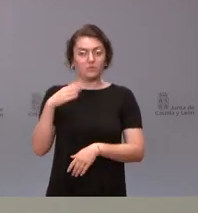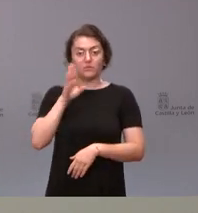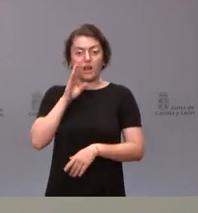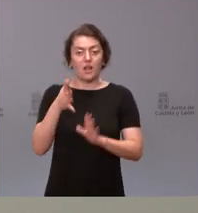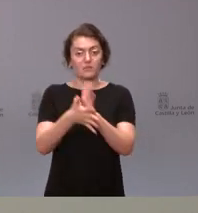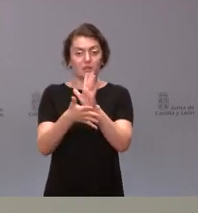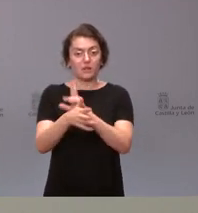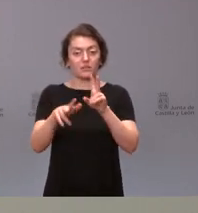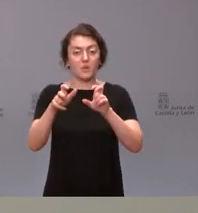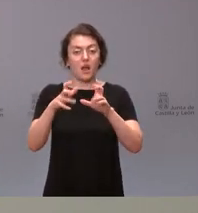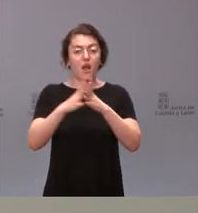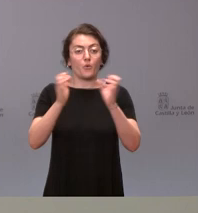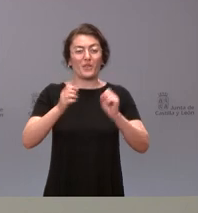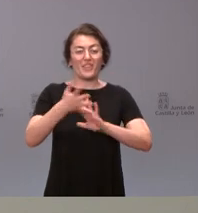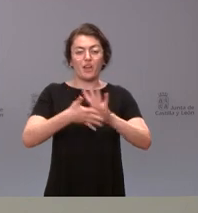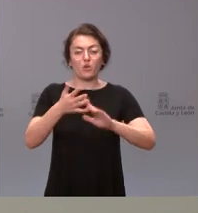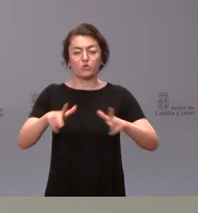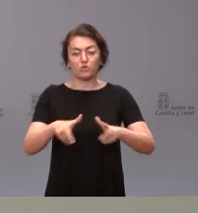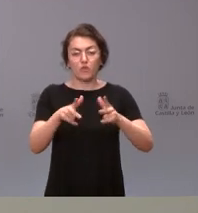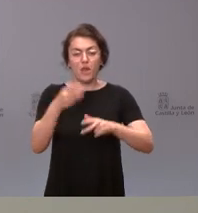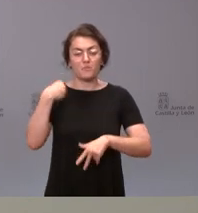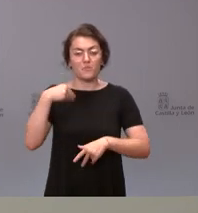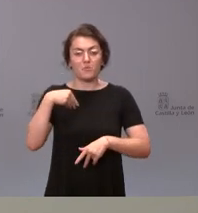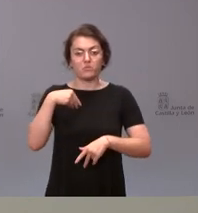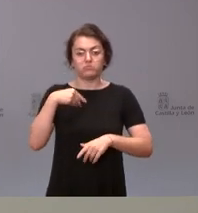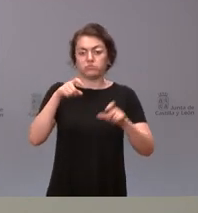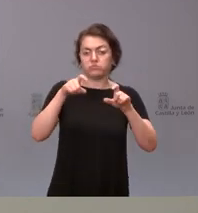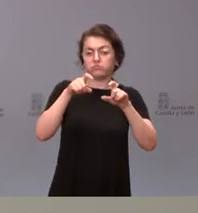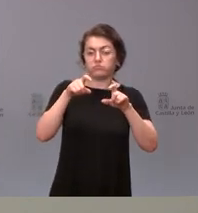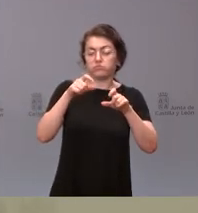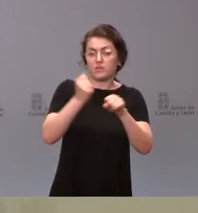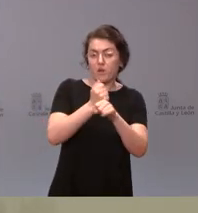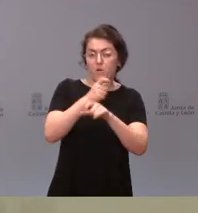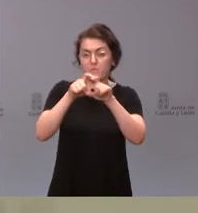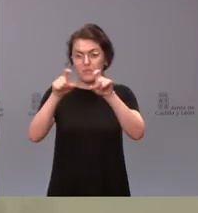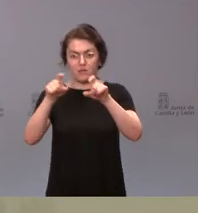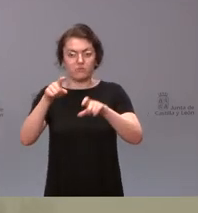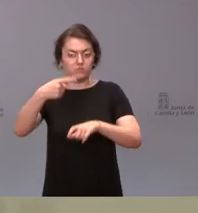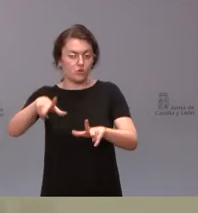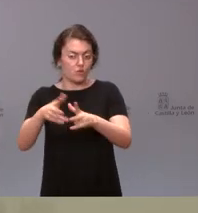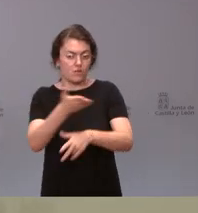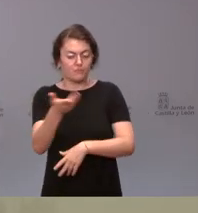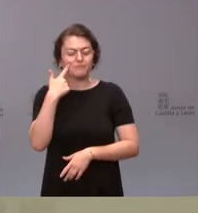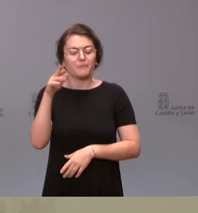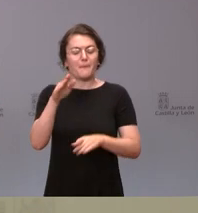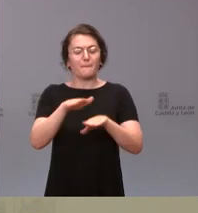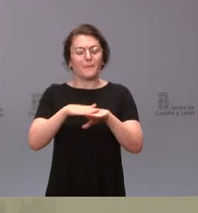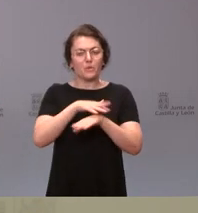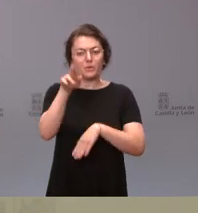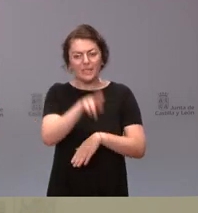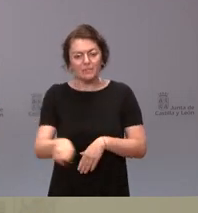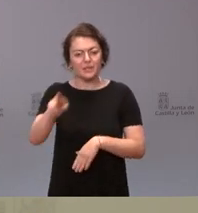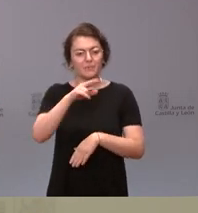del diálogo social en torno a lo que beneficia a trabajadores, empresas y al conjunto de sociedad. Sí, perdón y que insista. Me gustaría saber si